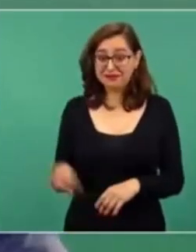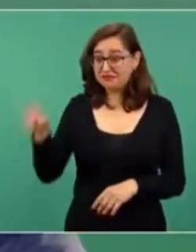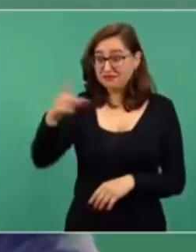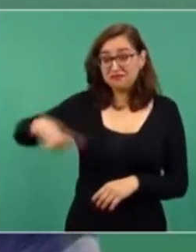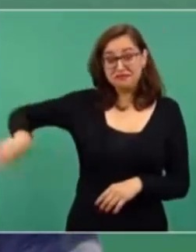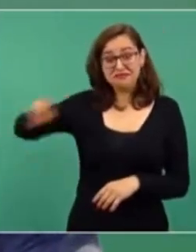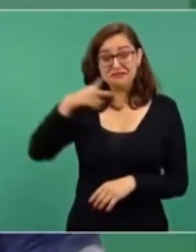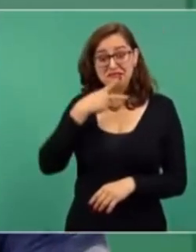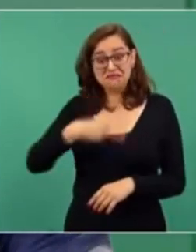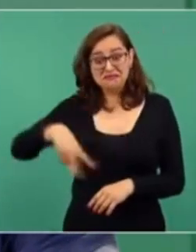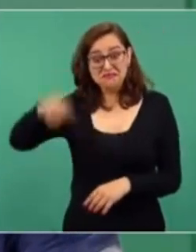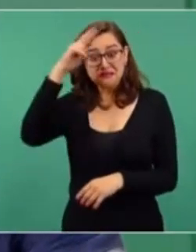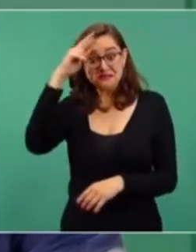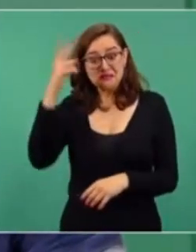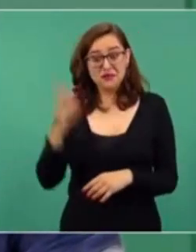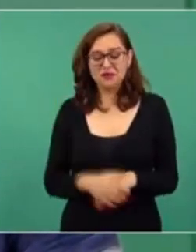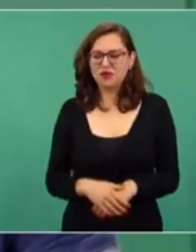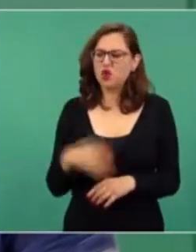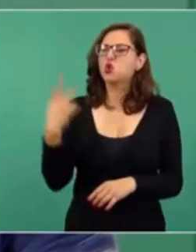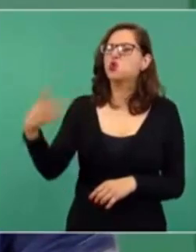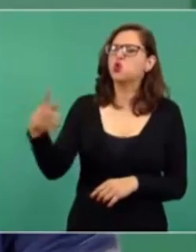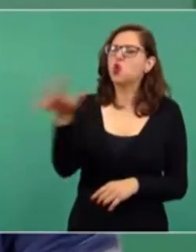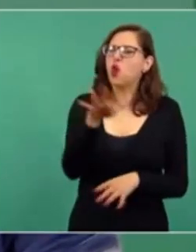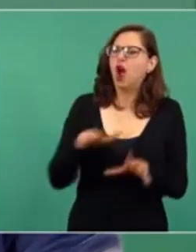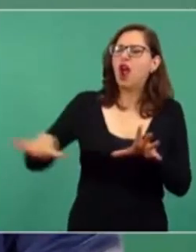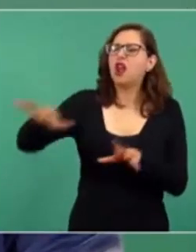se llama el juez en su distrito